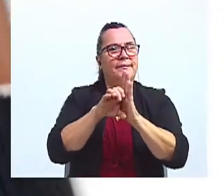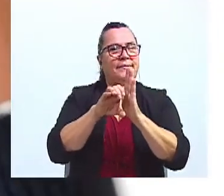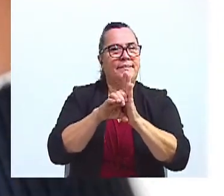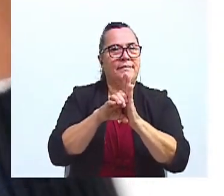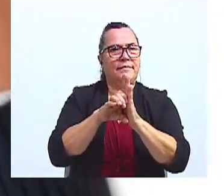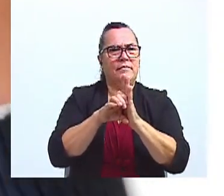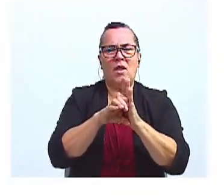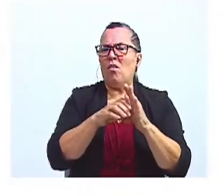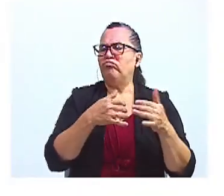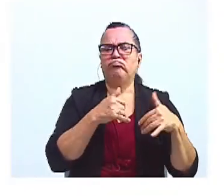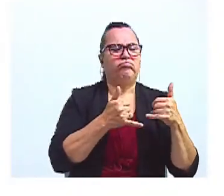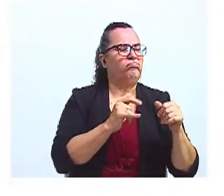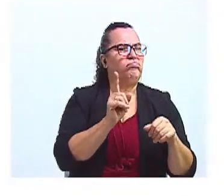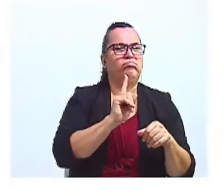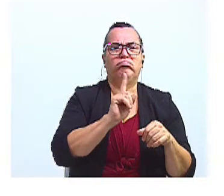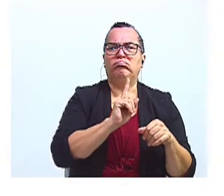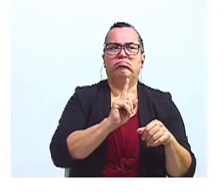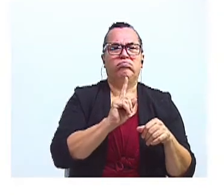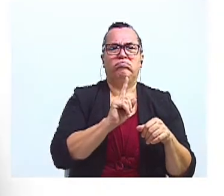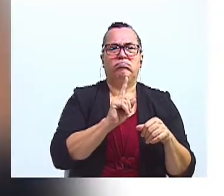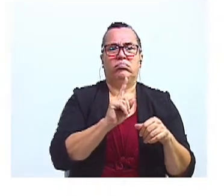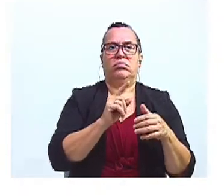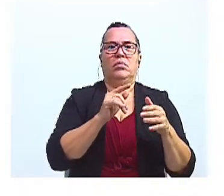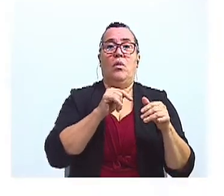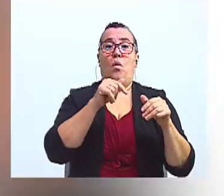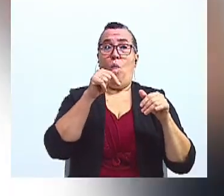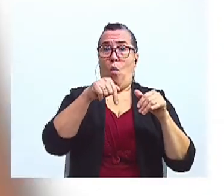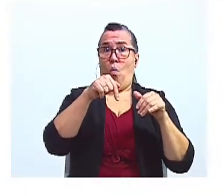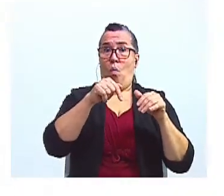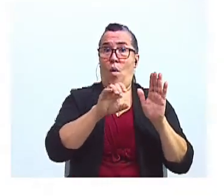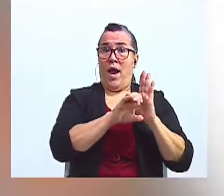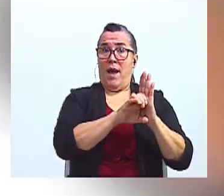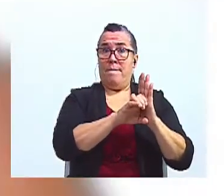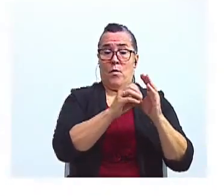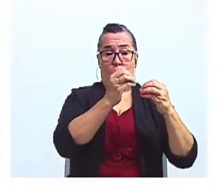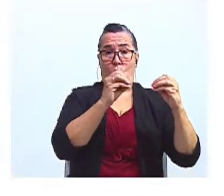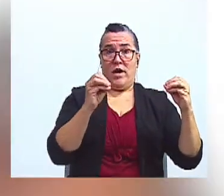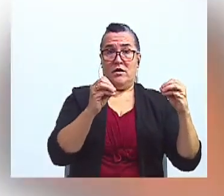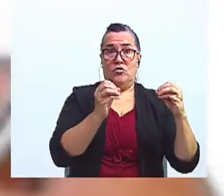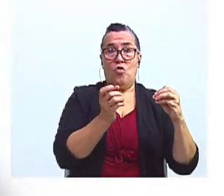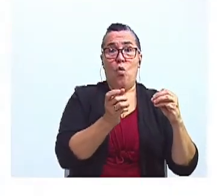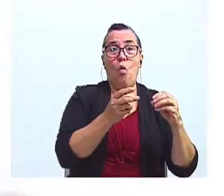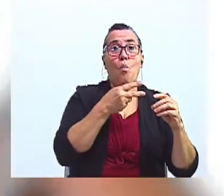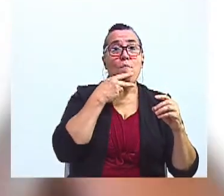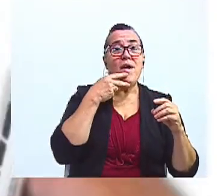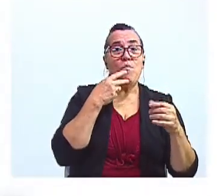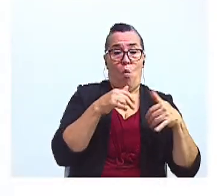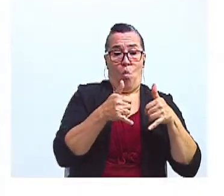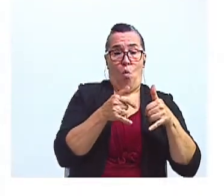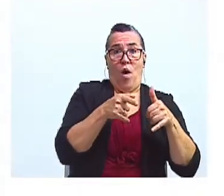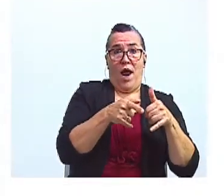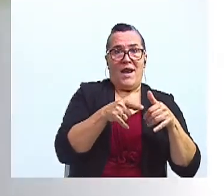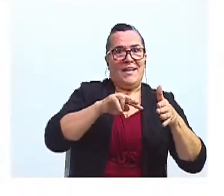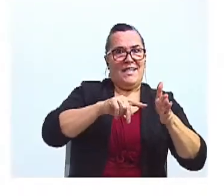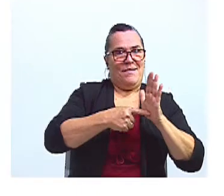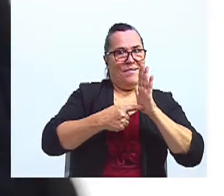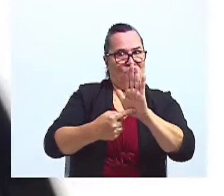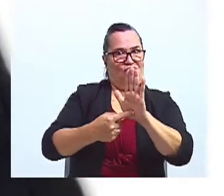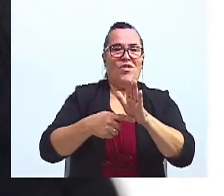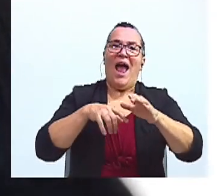no jugamos hoy. En este caso, la oración tiene un verbo jugamos que me indica acción.